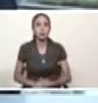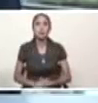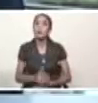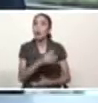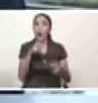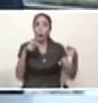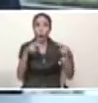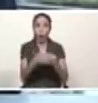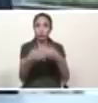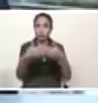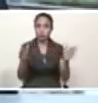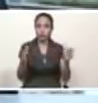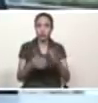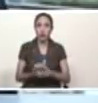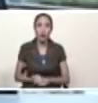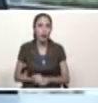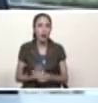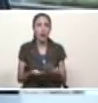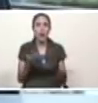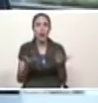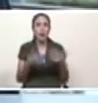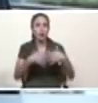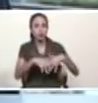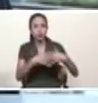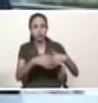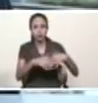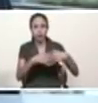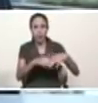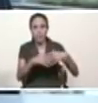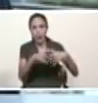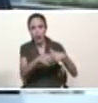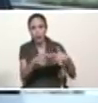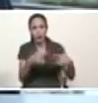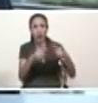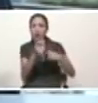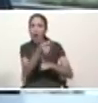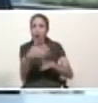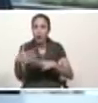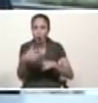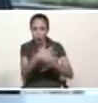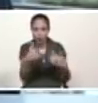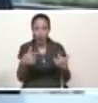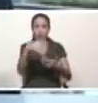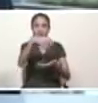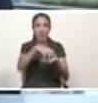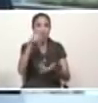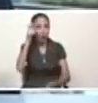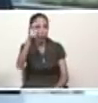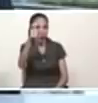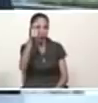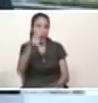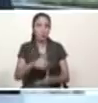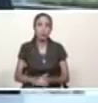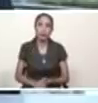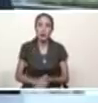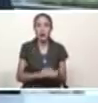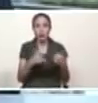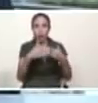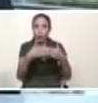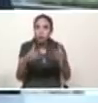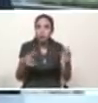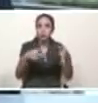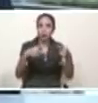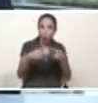inauguración reinauguración reimpulso de esta planta de arroz en calabozo también hay que decir que